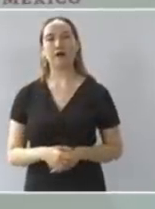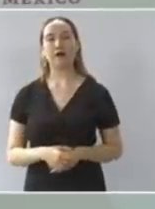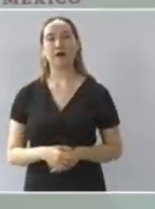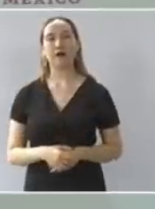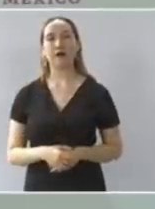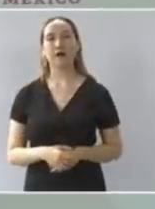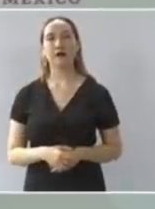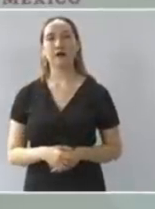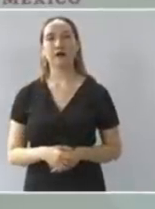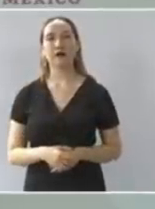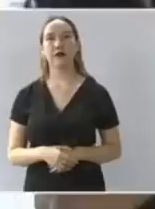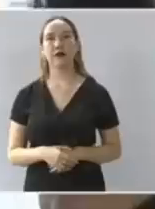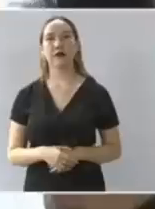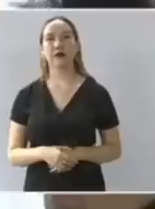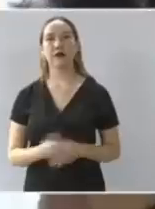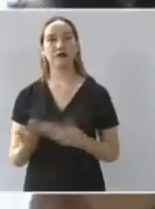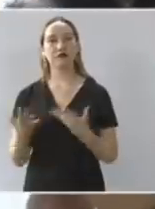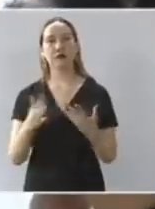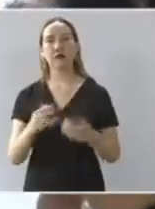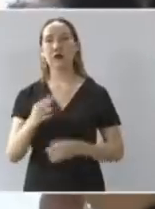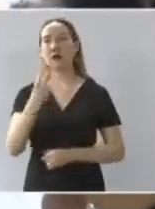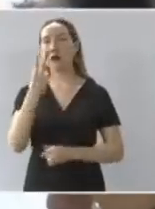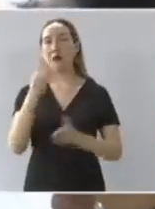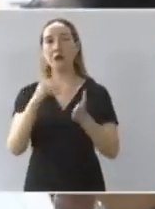como 2.500